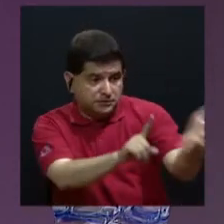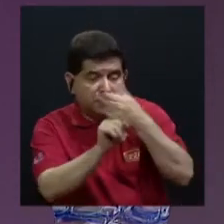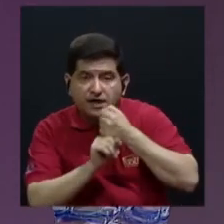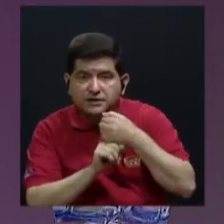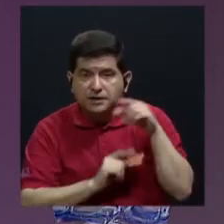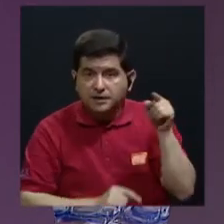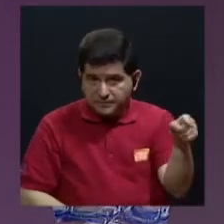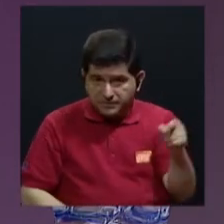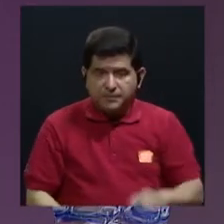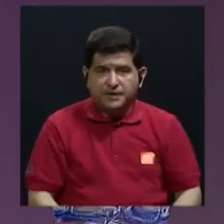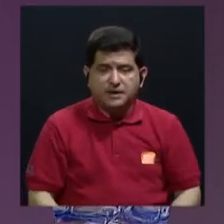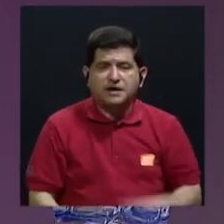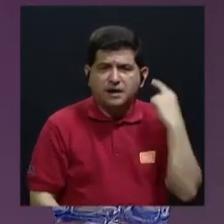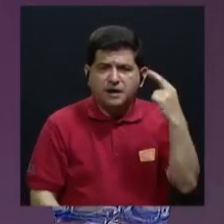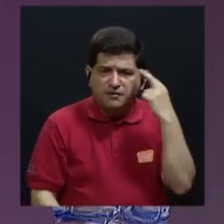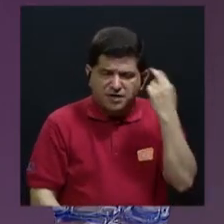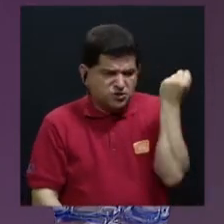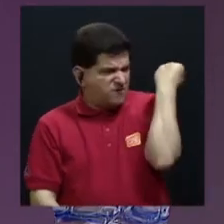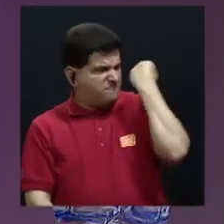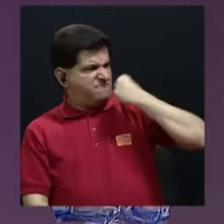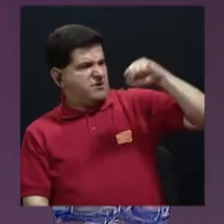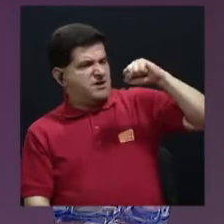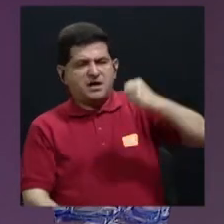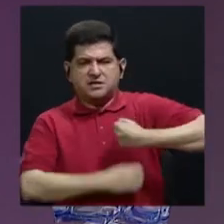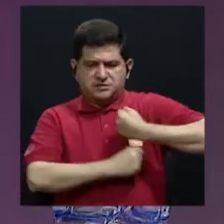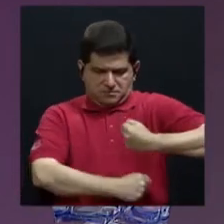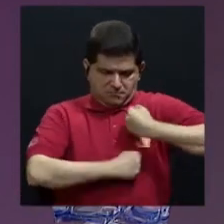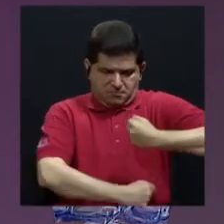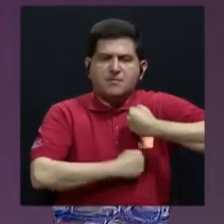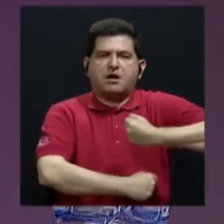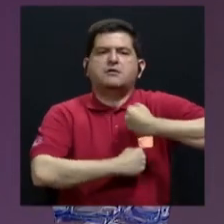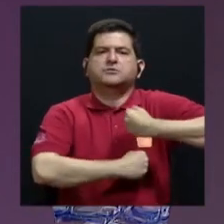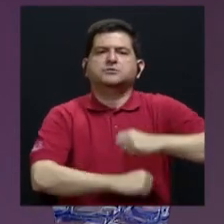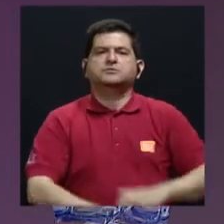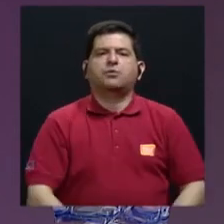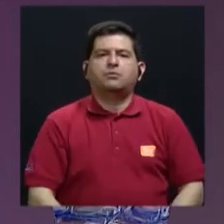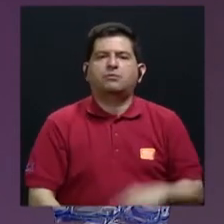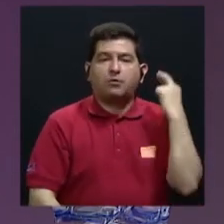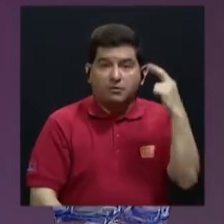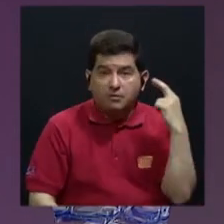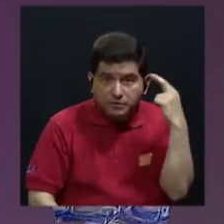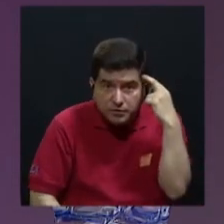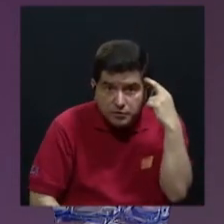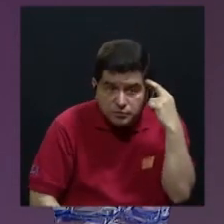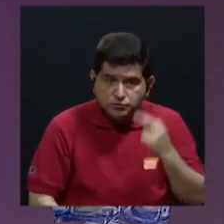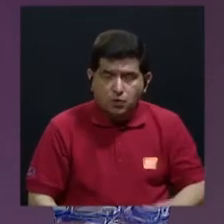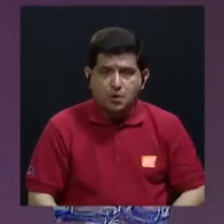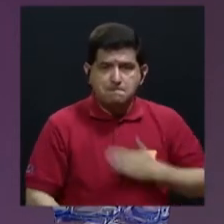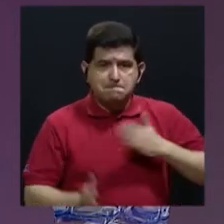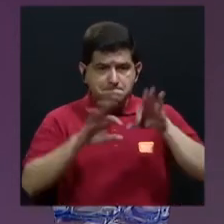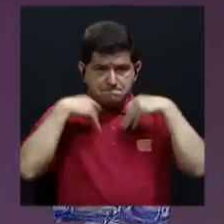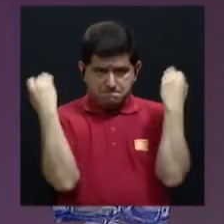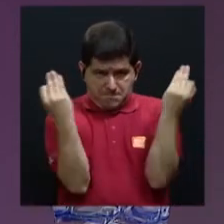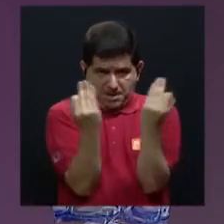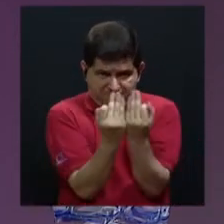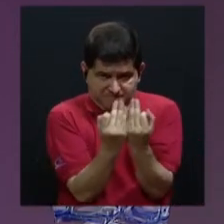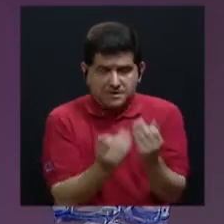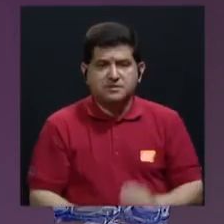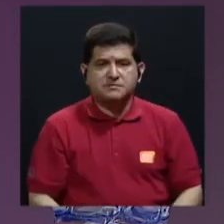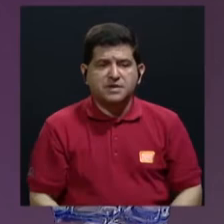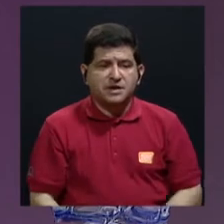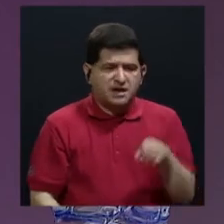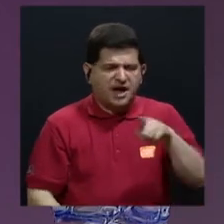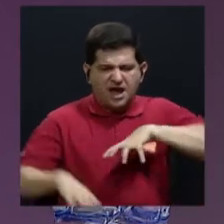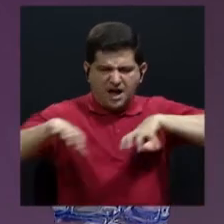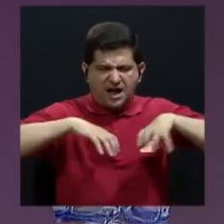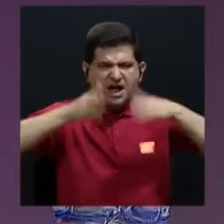de él se debe a una venganza del ejército porque, bueno, mi familia era una familia de